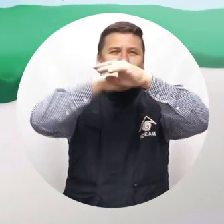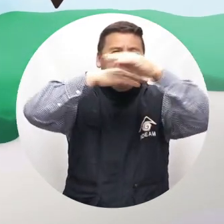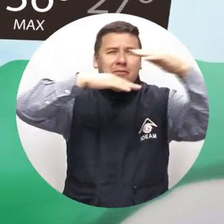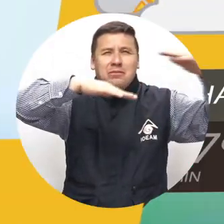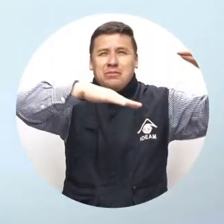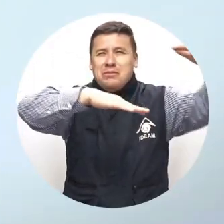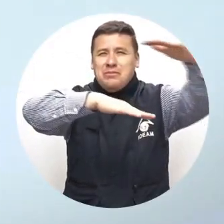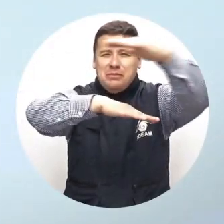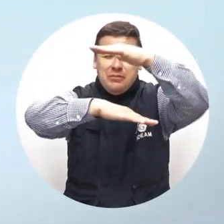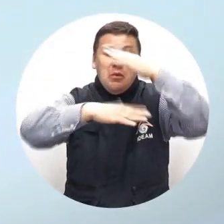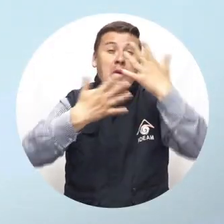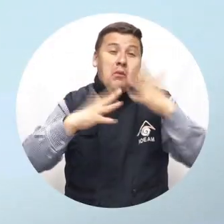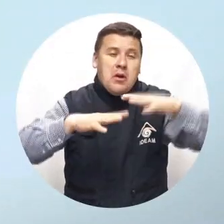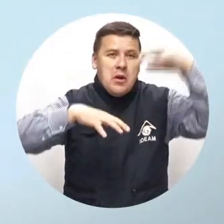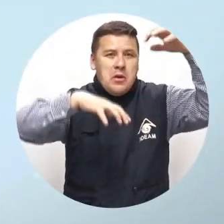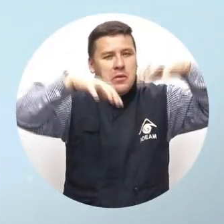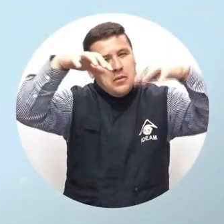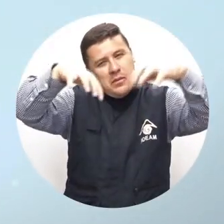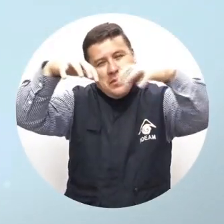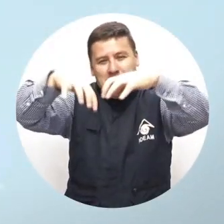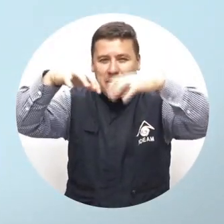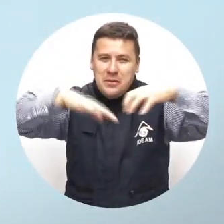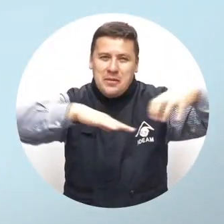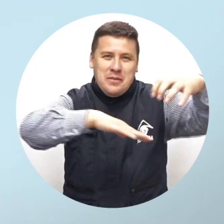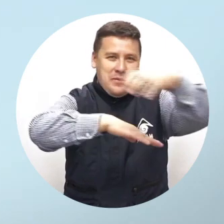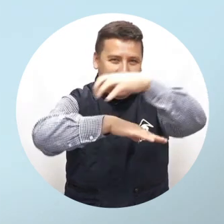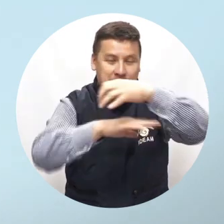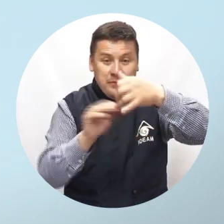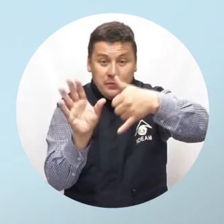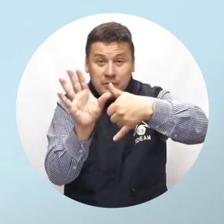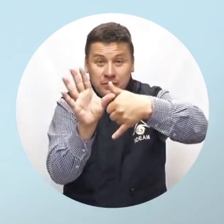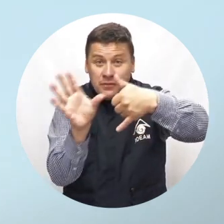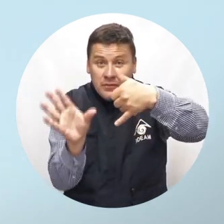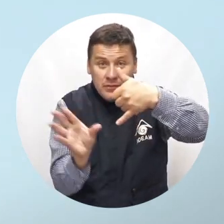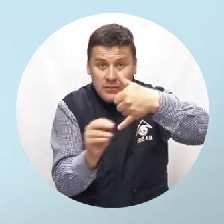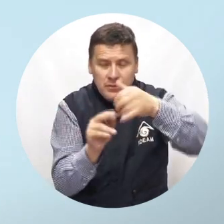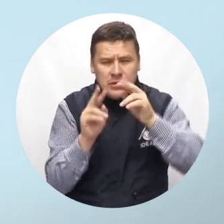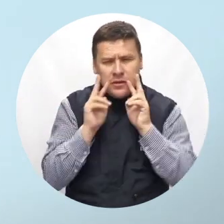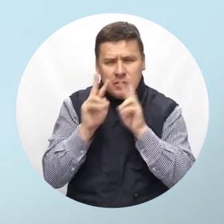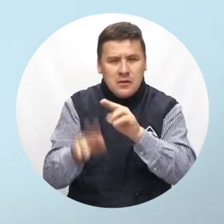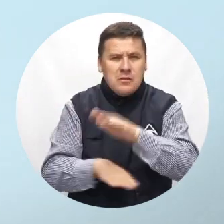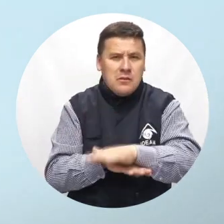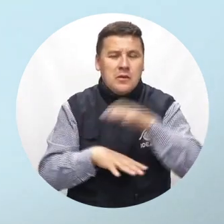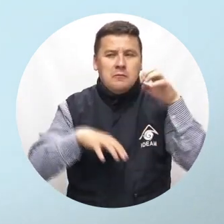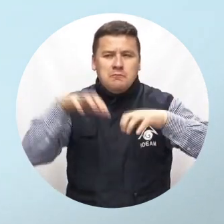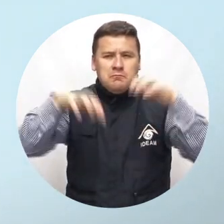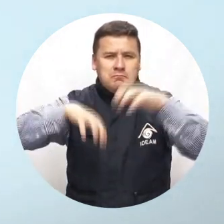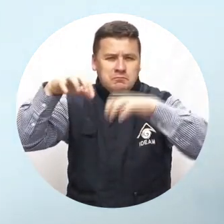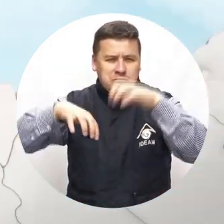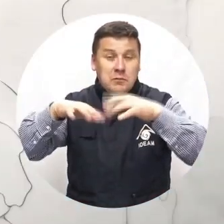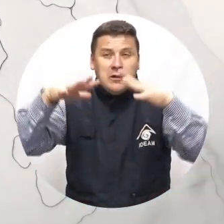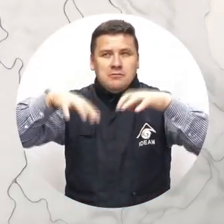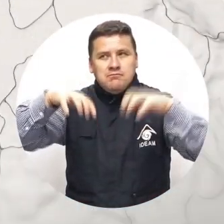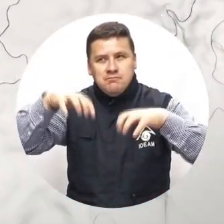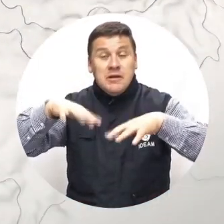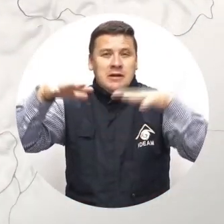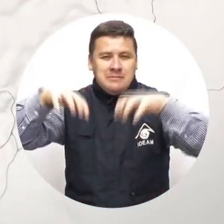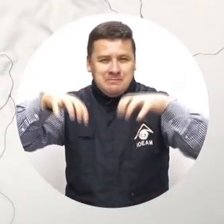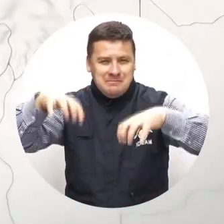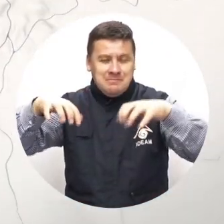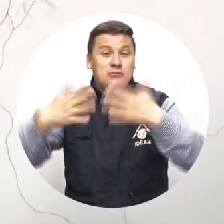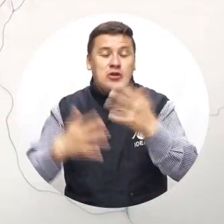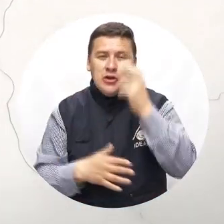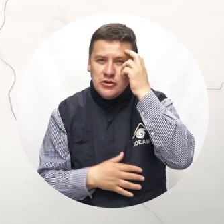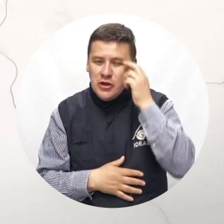El archipiélago de San Andrés y Providencia mantiene unas condiciones de cielo nublado con posibles precipitaciones. En el litoral